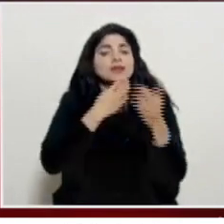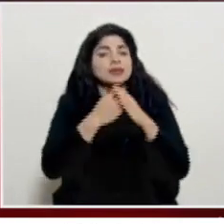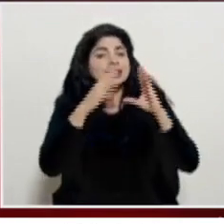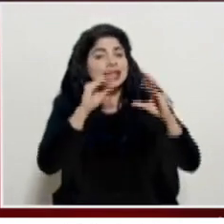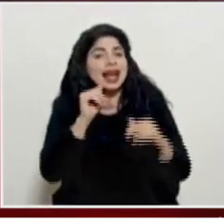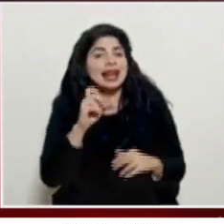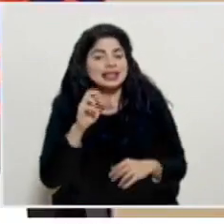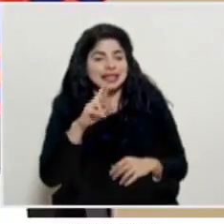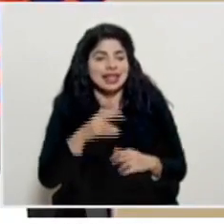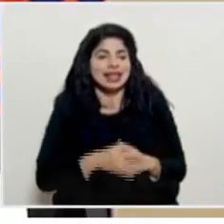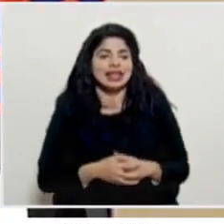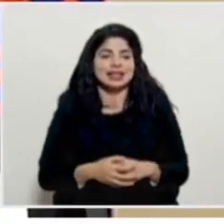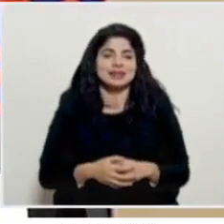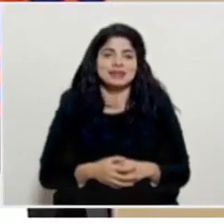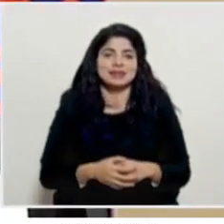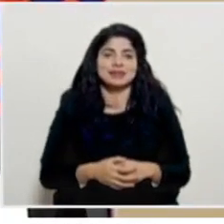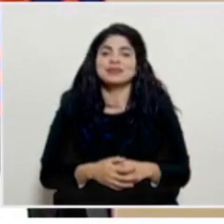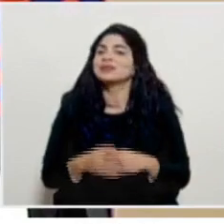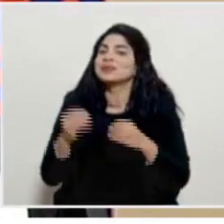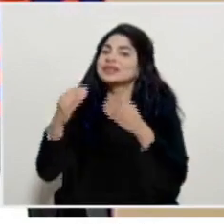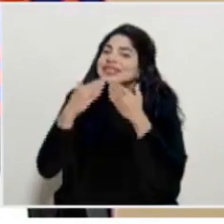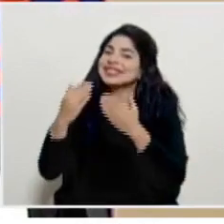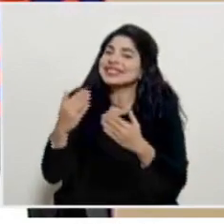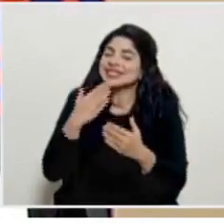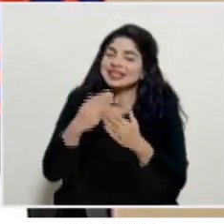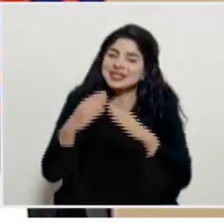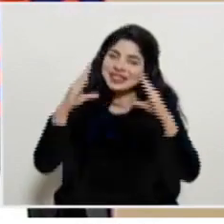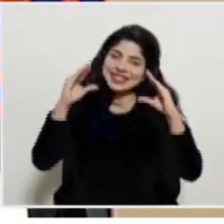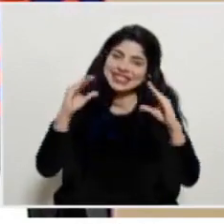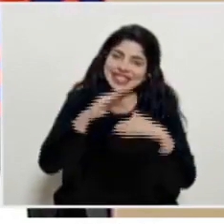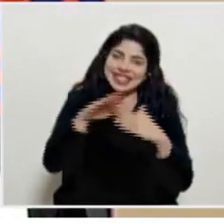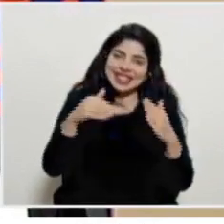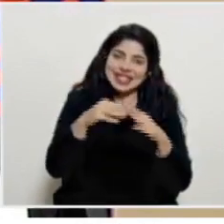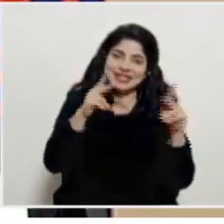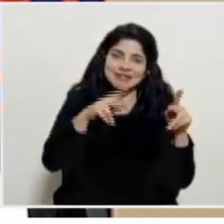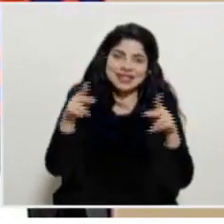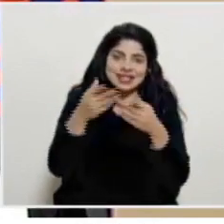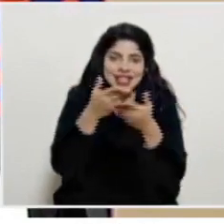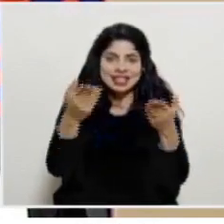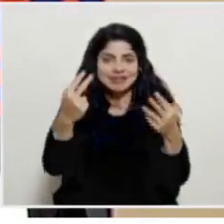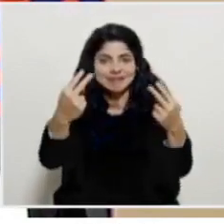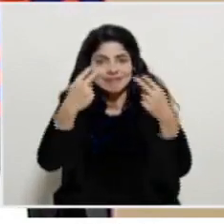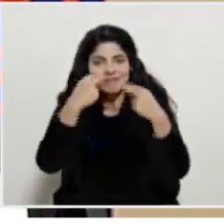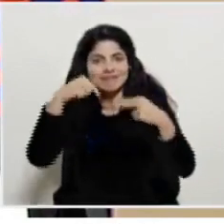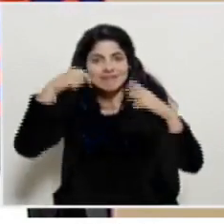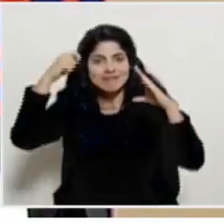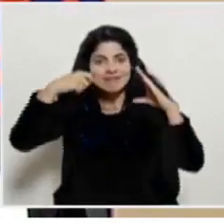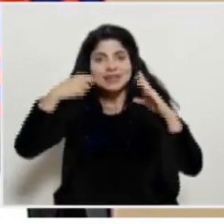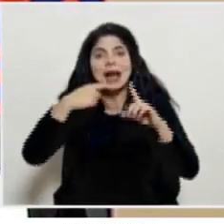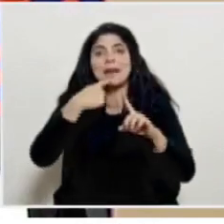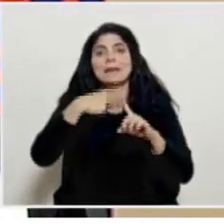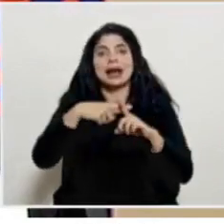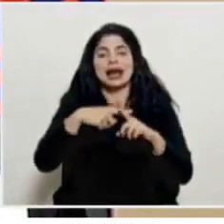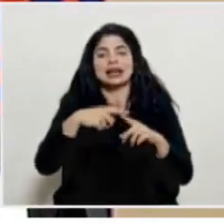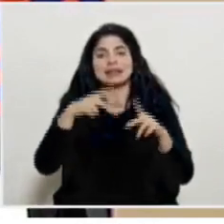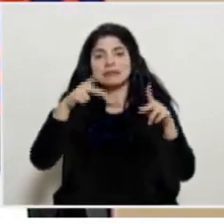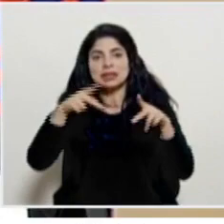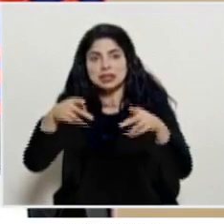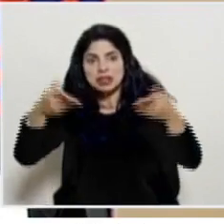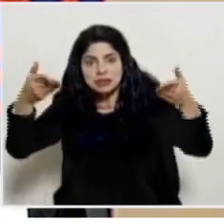tardes don Alexander Muchísimas gracias muy buenas tardes a todas las personas que están siguiendo la transmisión a quienes están en esta